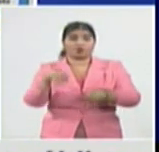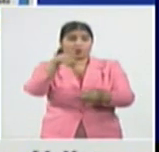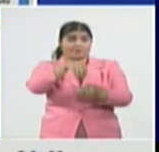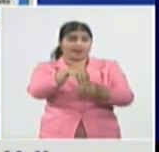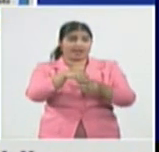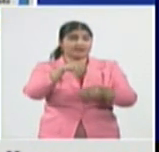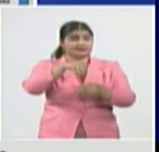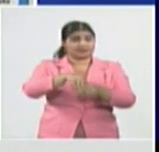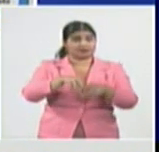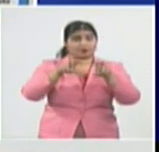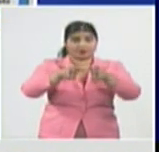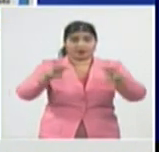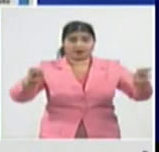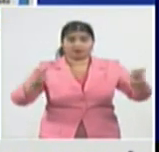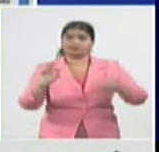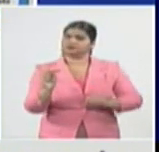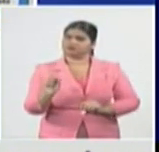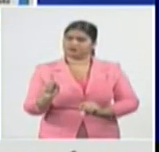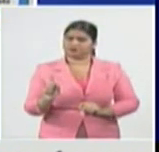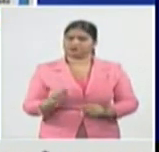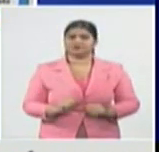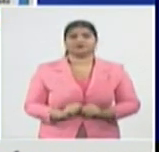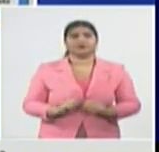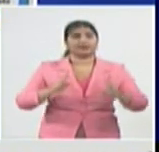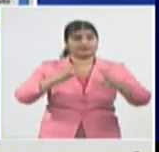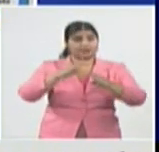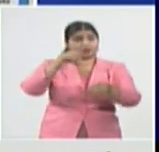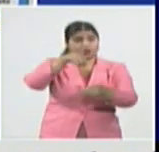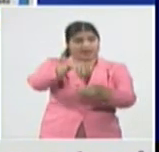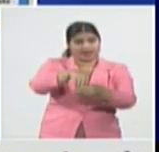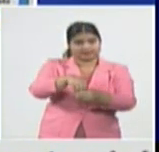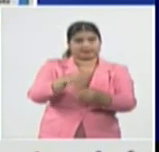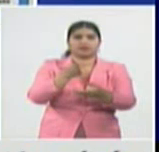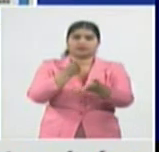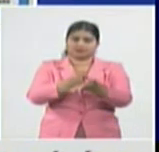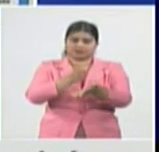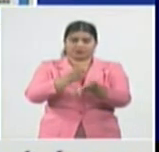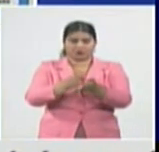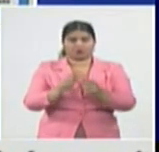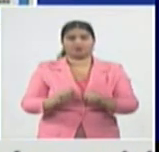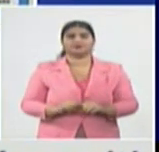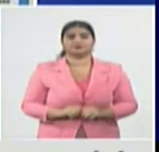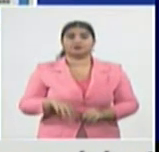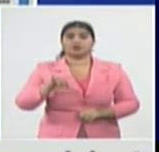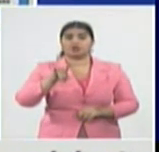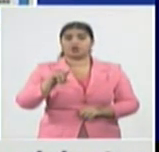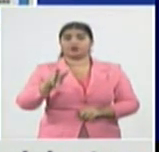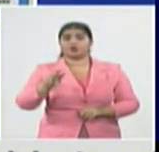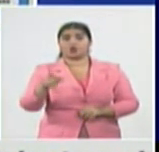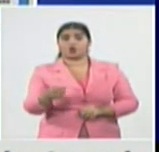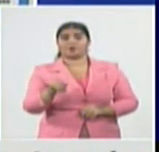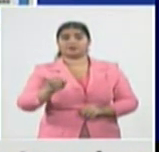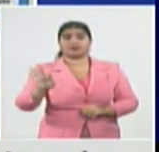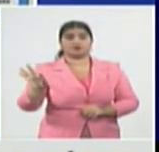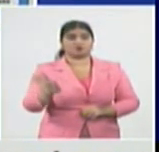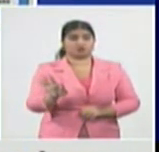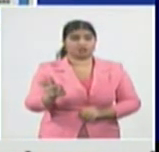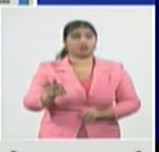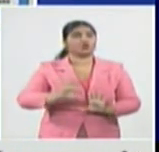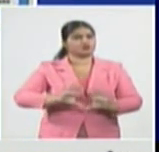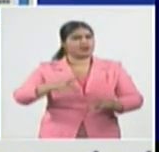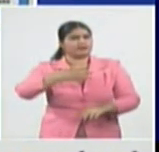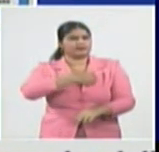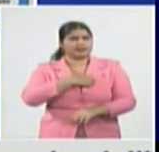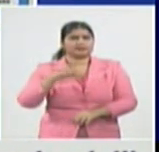razón para el optimismo. El 92,6% de todos los habitantes de la isla tendrán las tres dosis de la